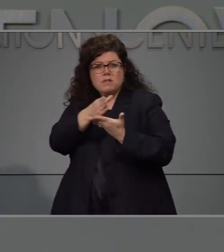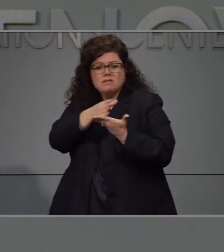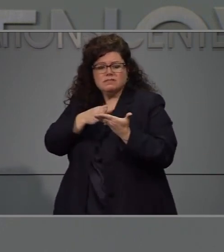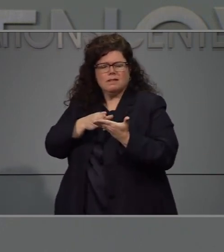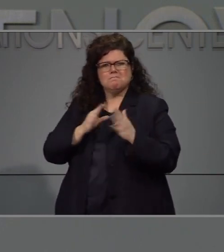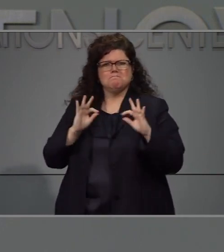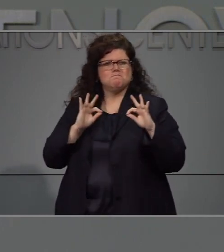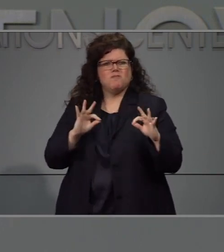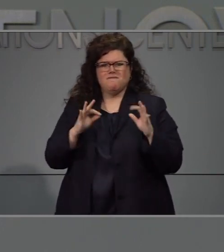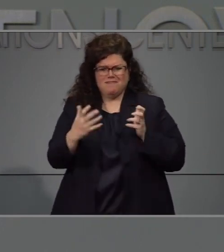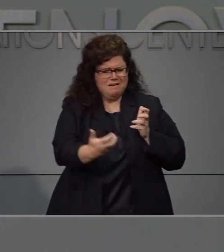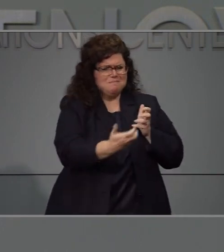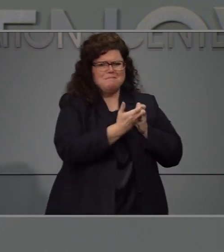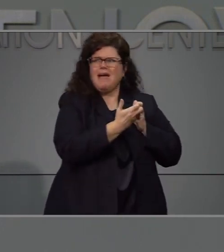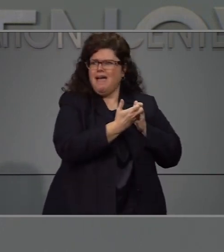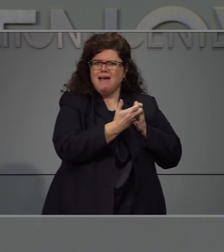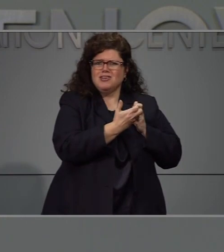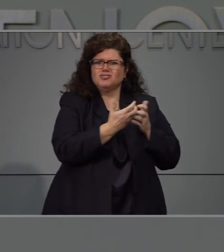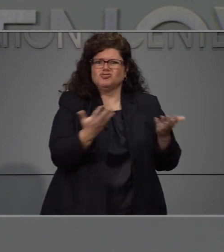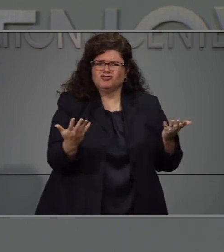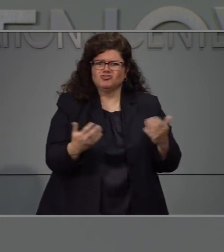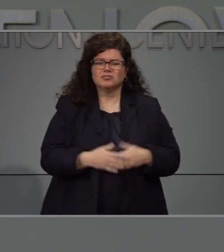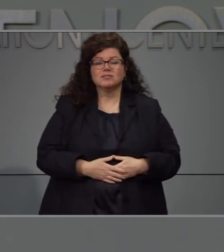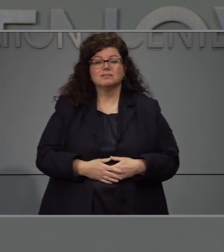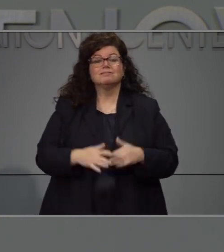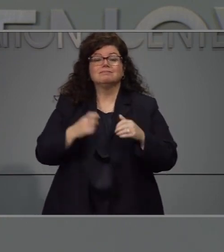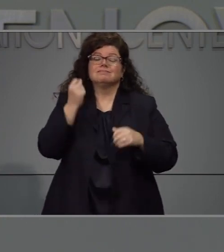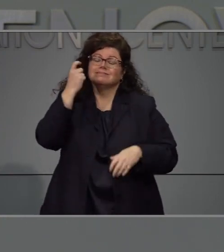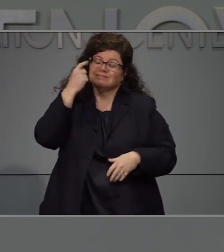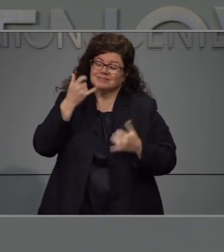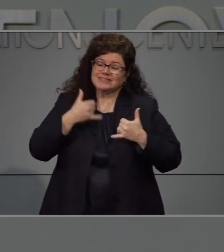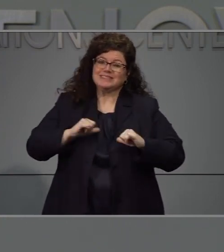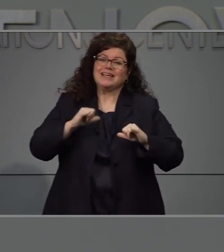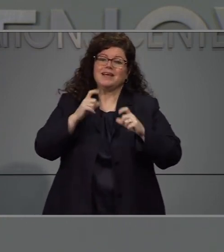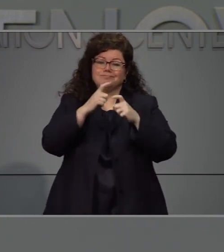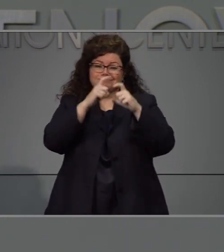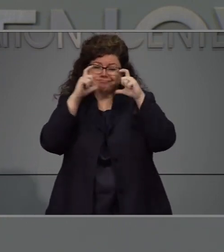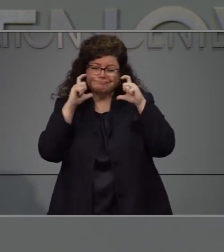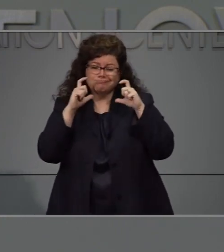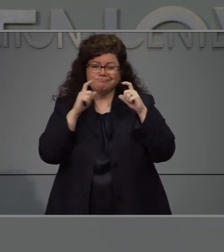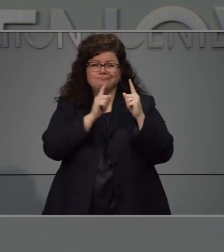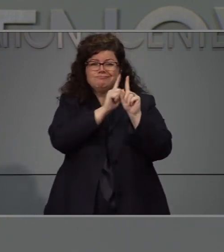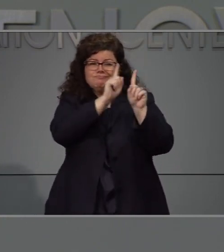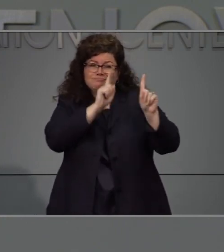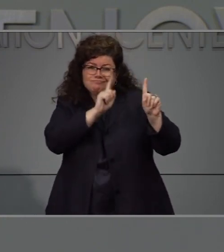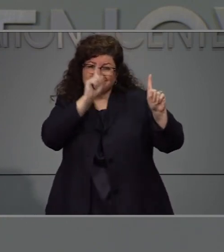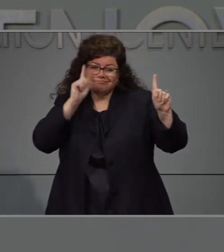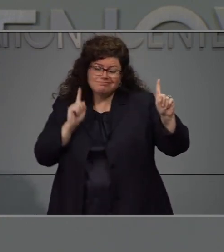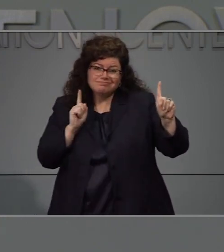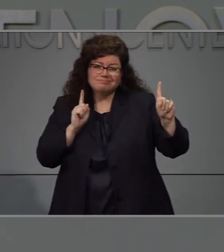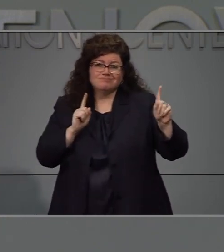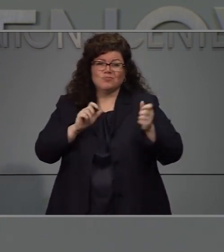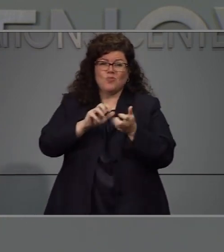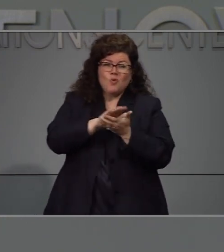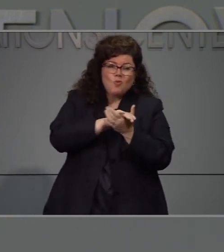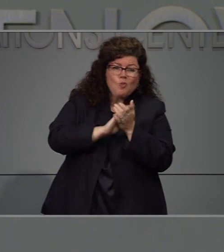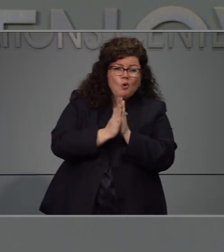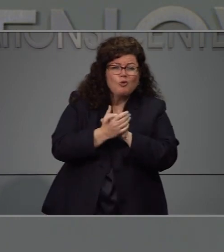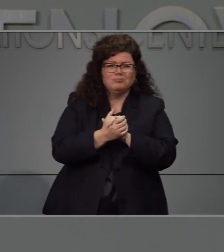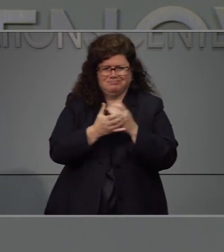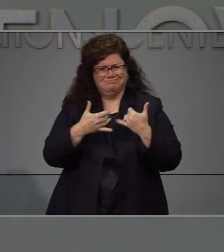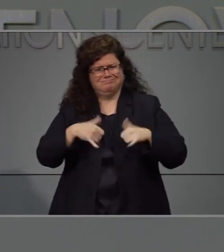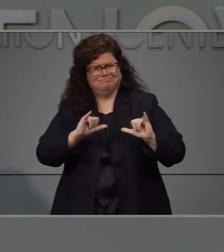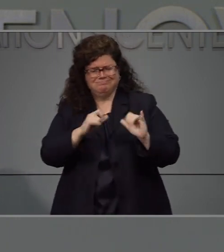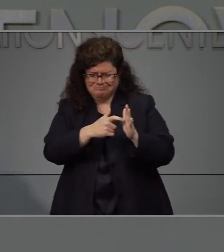adelante en fase dos es de acuerdo. que seguir haciendo las tres dobleos usar cubrebocas distanciarse ante otros a seis